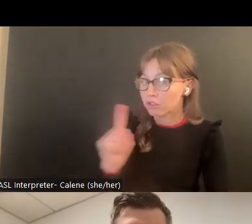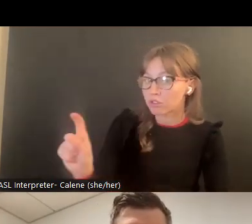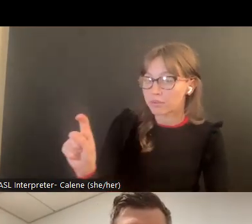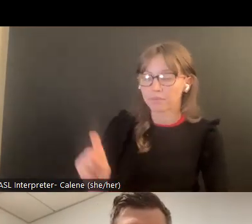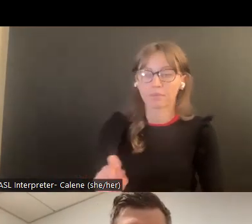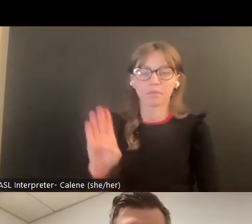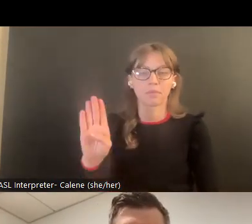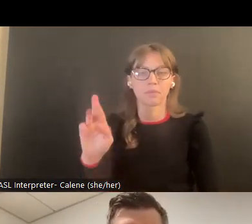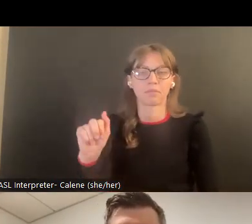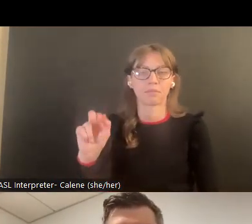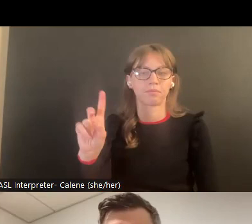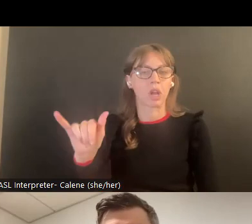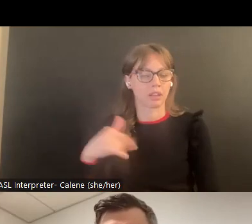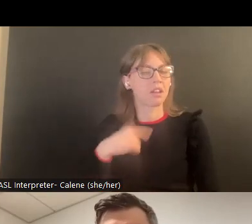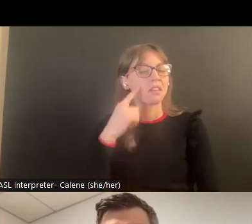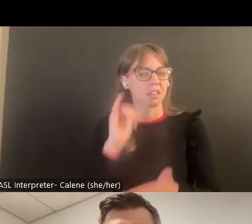¿Eso con detrás pregunta?